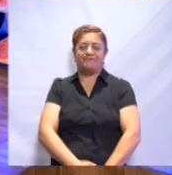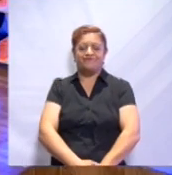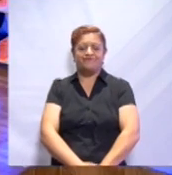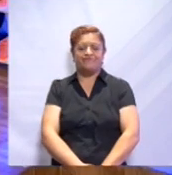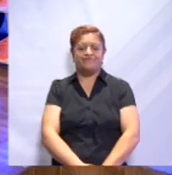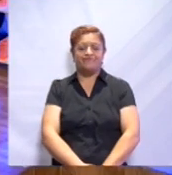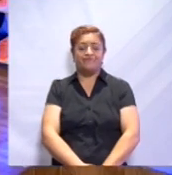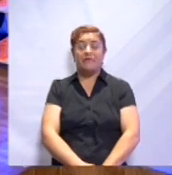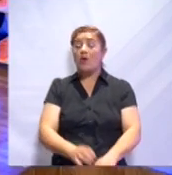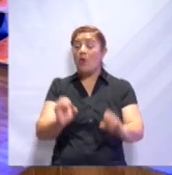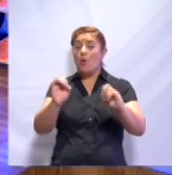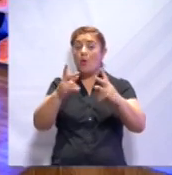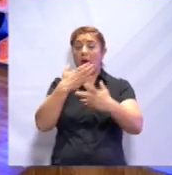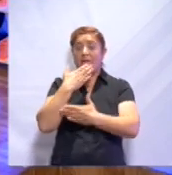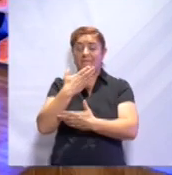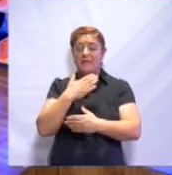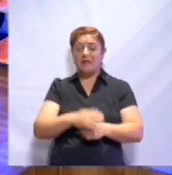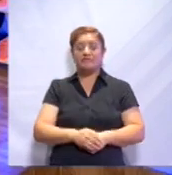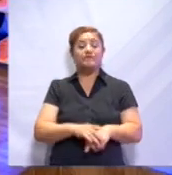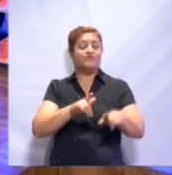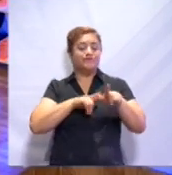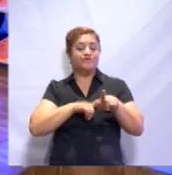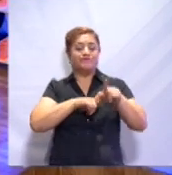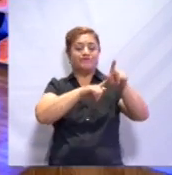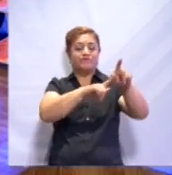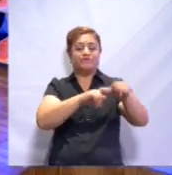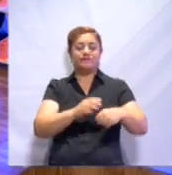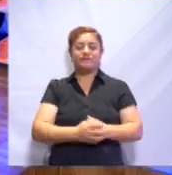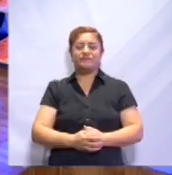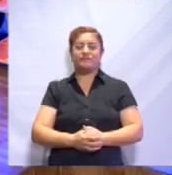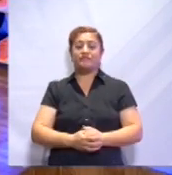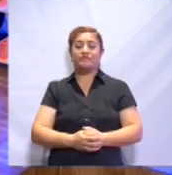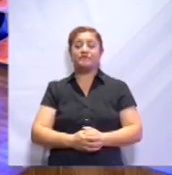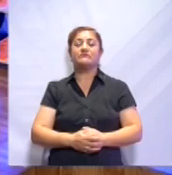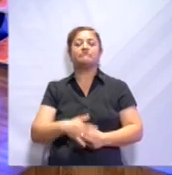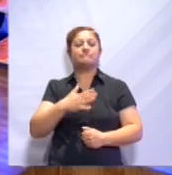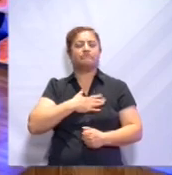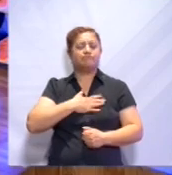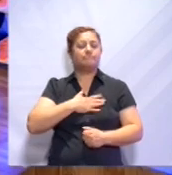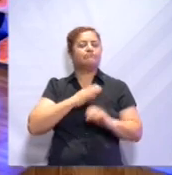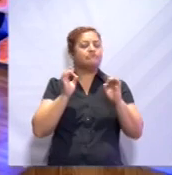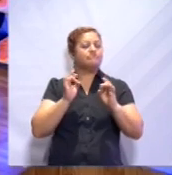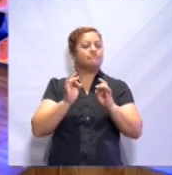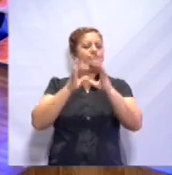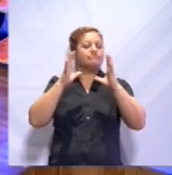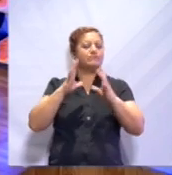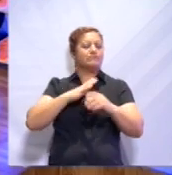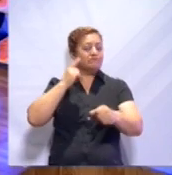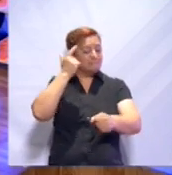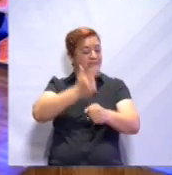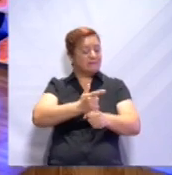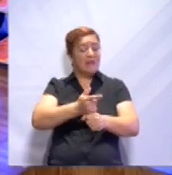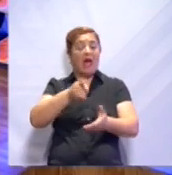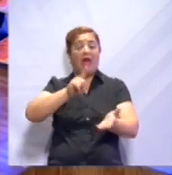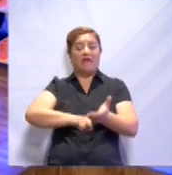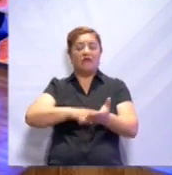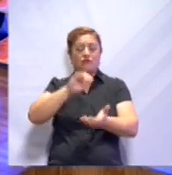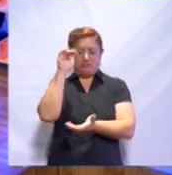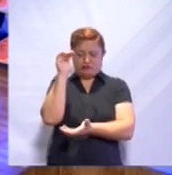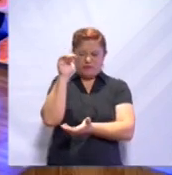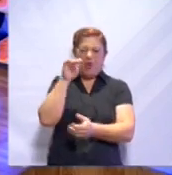Ok, pues continuando con nuestras pistas para descubrir qué hay dentro de la botella,